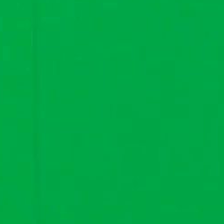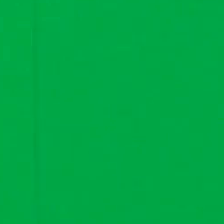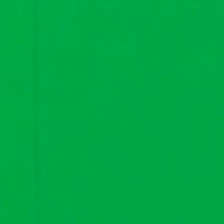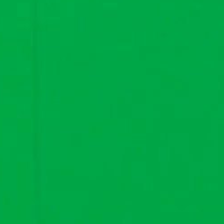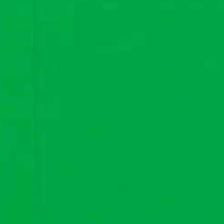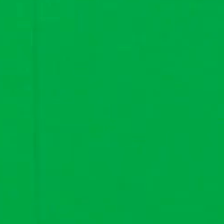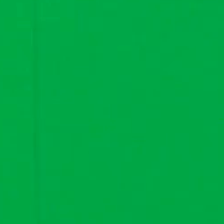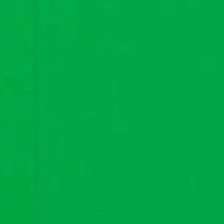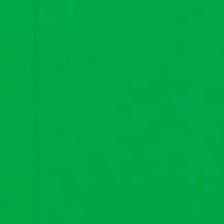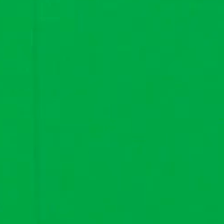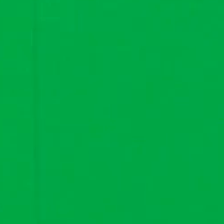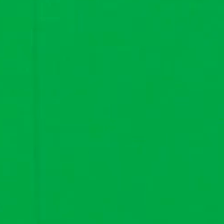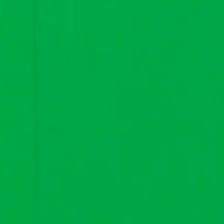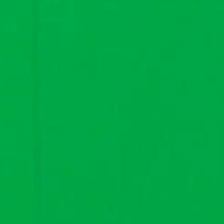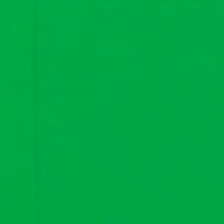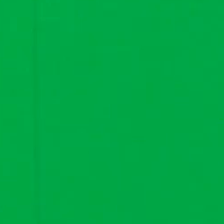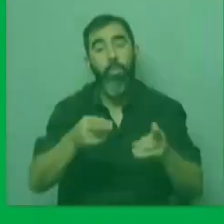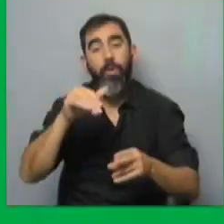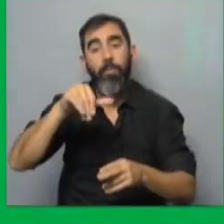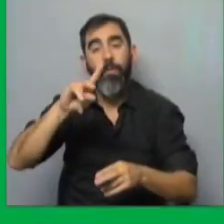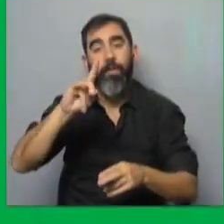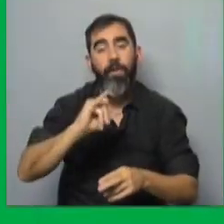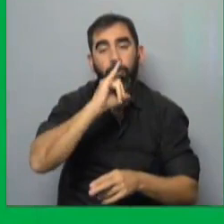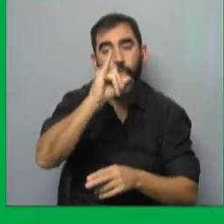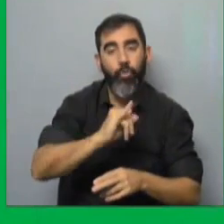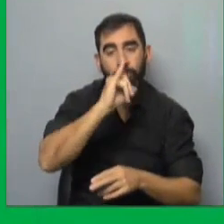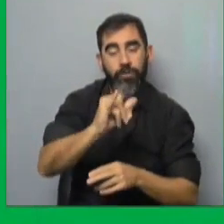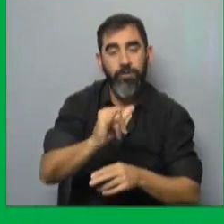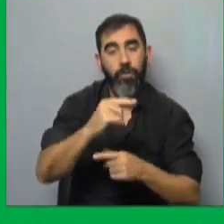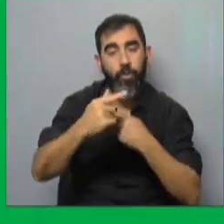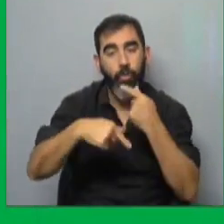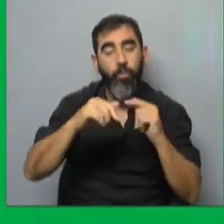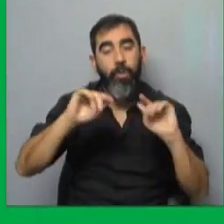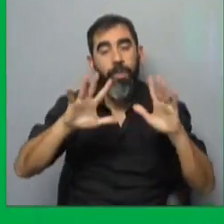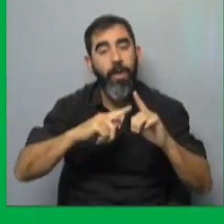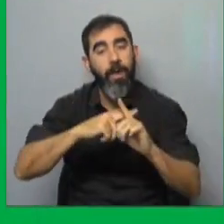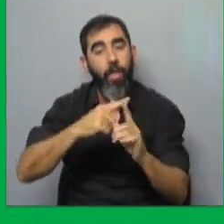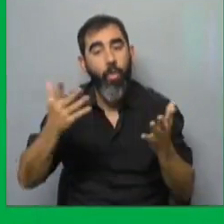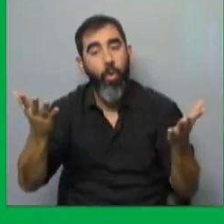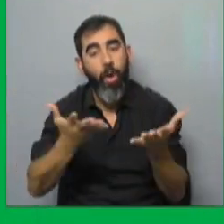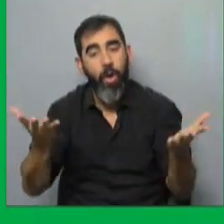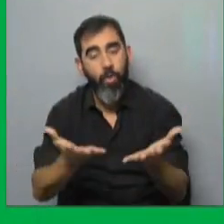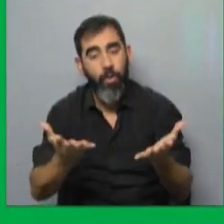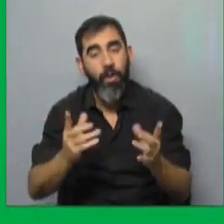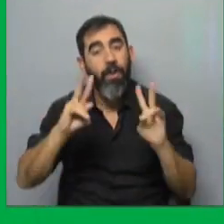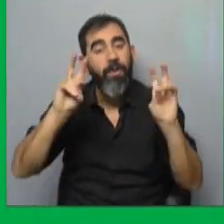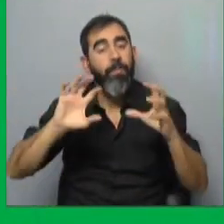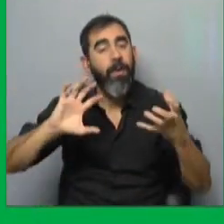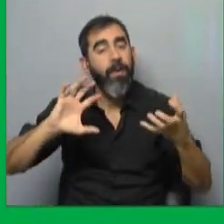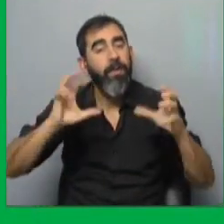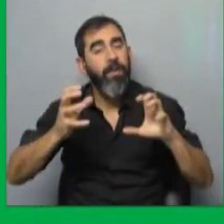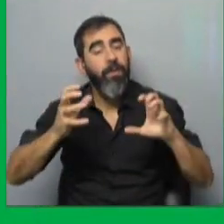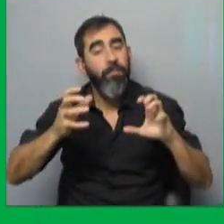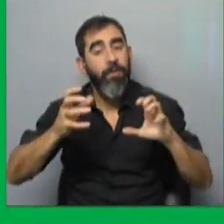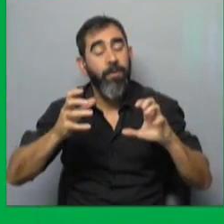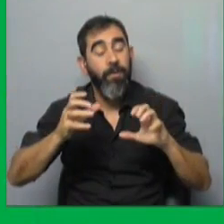¡Gracias! Segundo bloque de EMB de Noticias. Seguimos con 10 grados a esta hora y a propósito de grados y temperatura, la